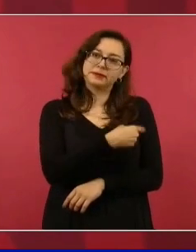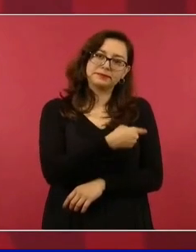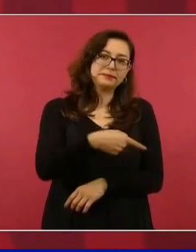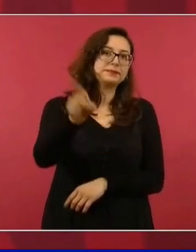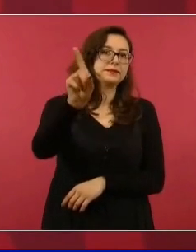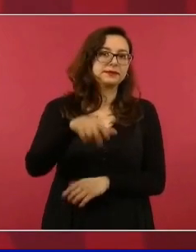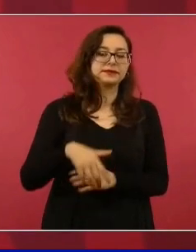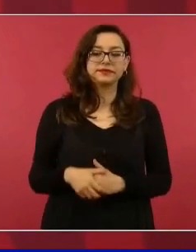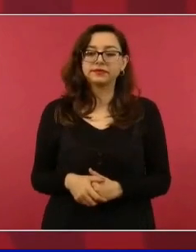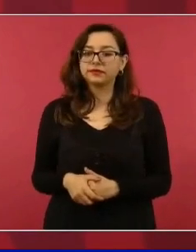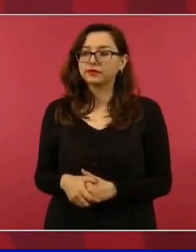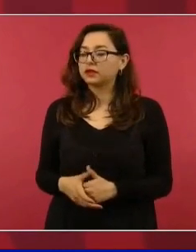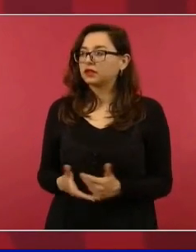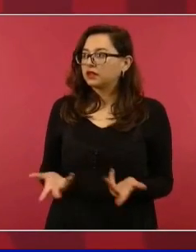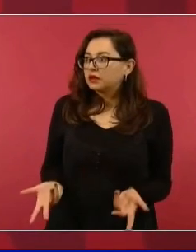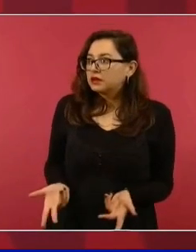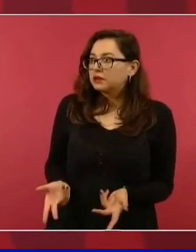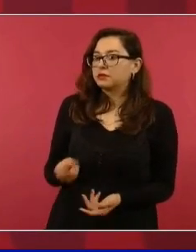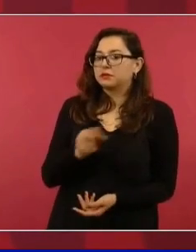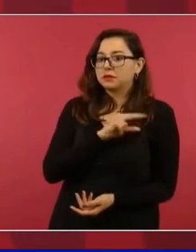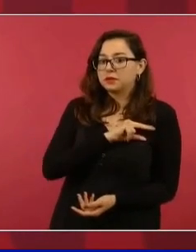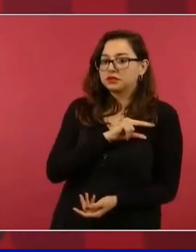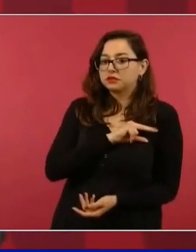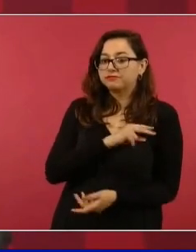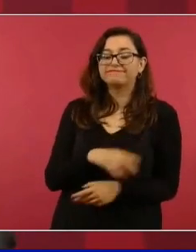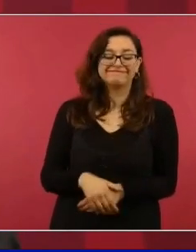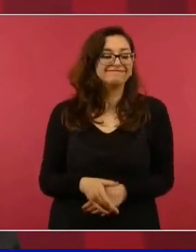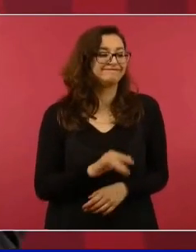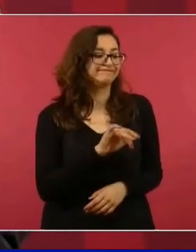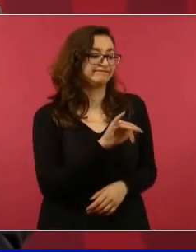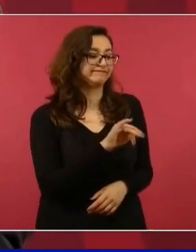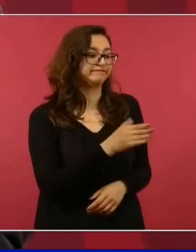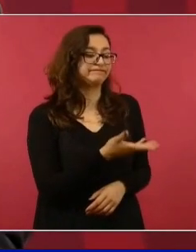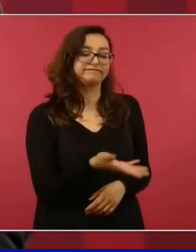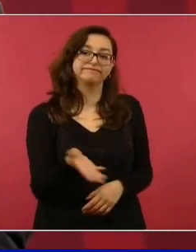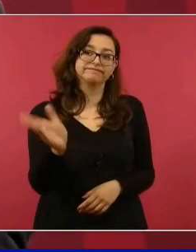¿Y quiénes son los dueños de los laboratorios?